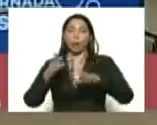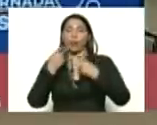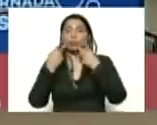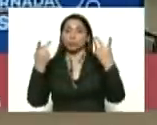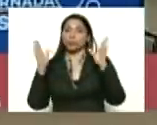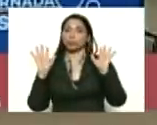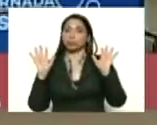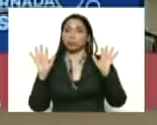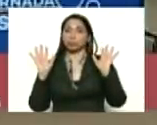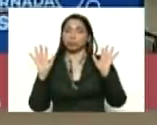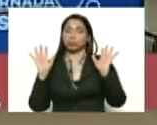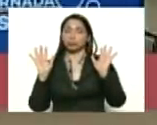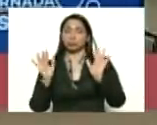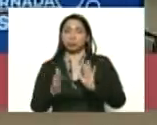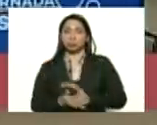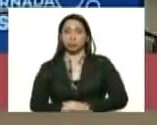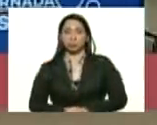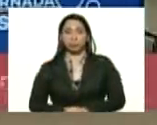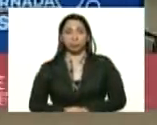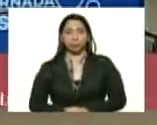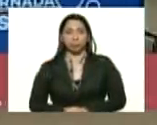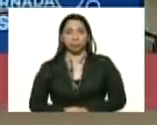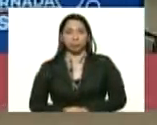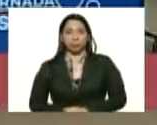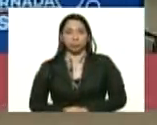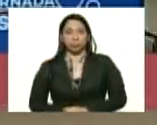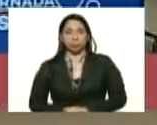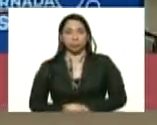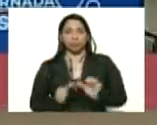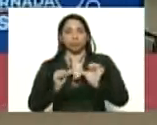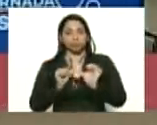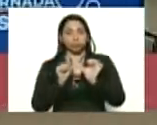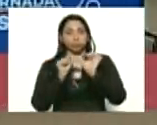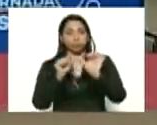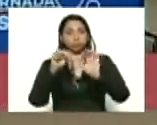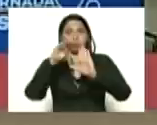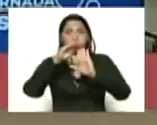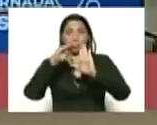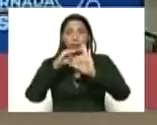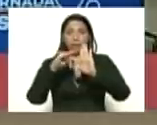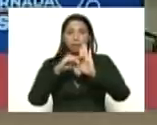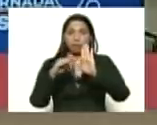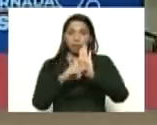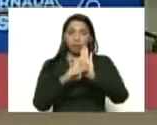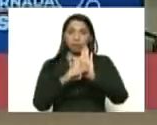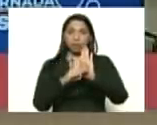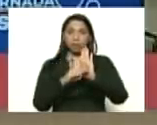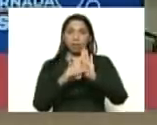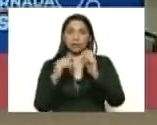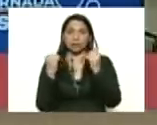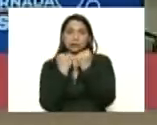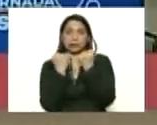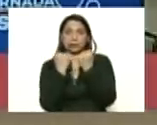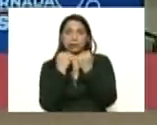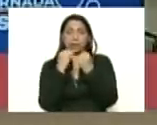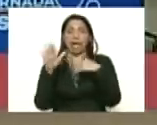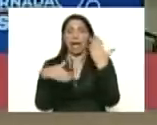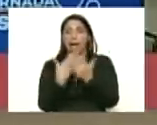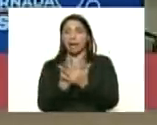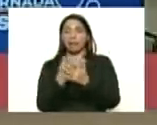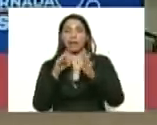que se mantenían las medidas de confinamiento hasta el 10